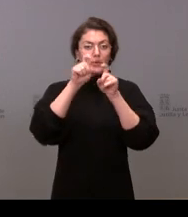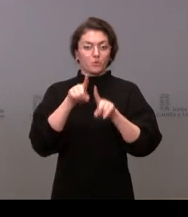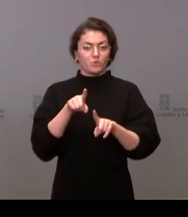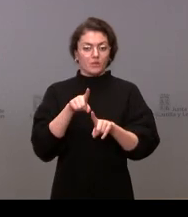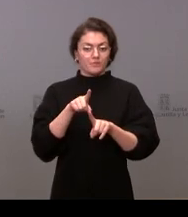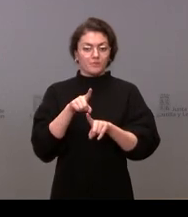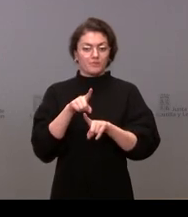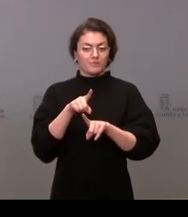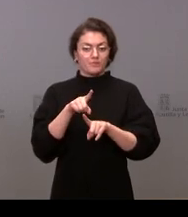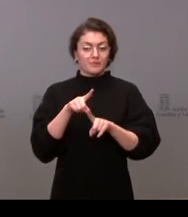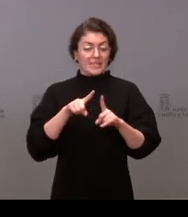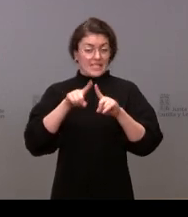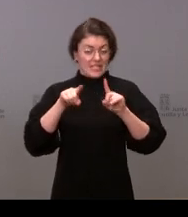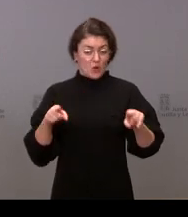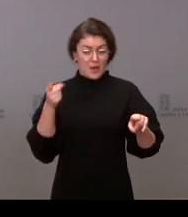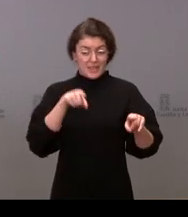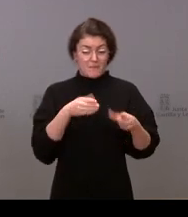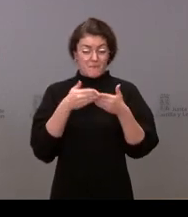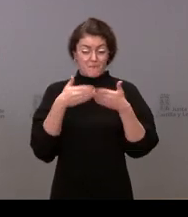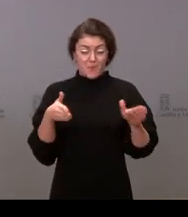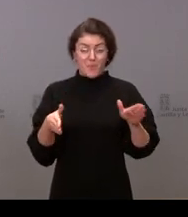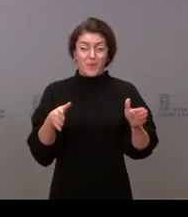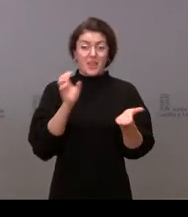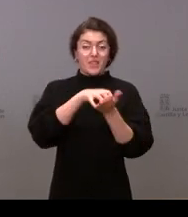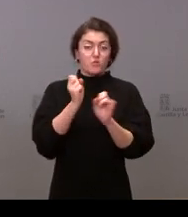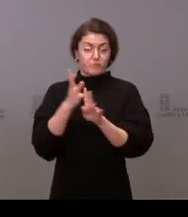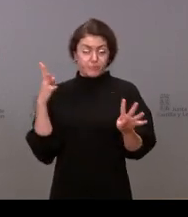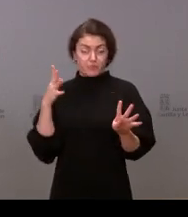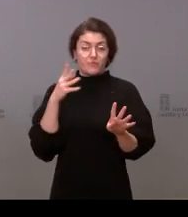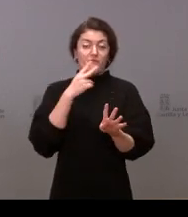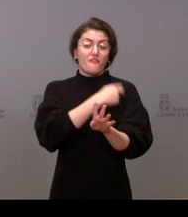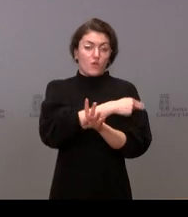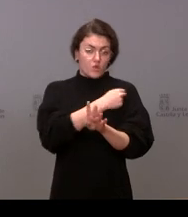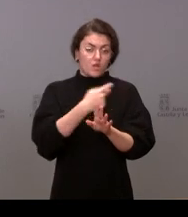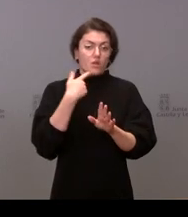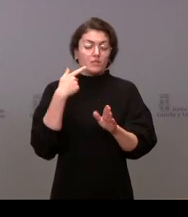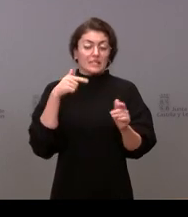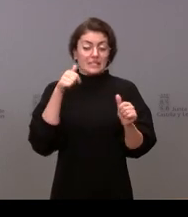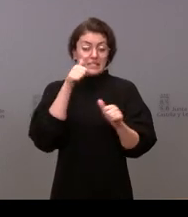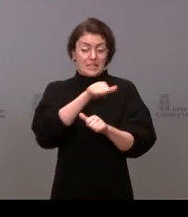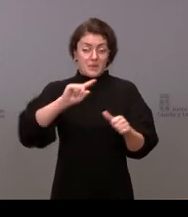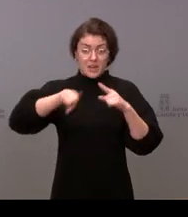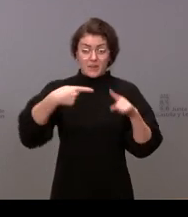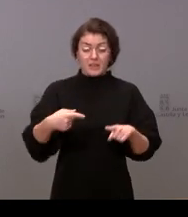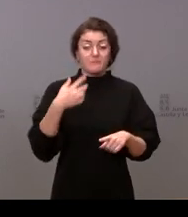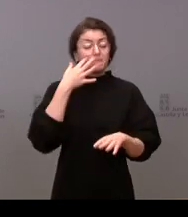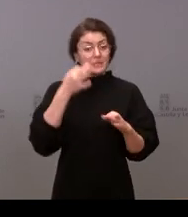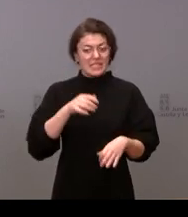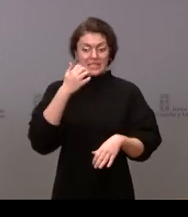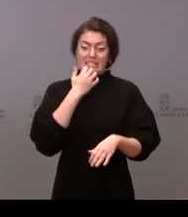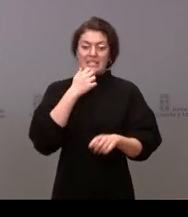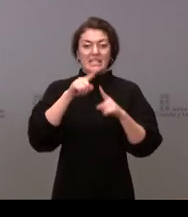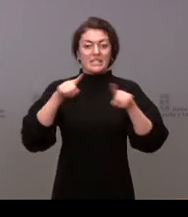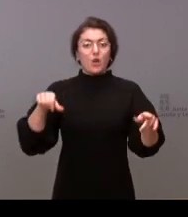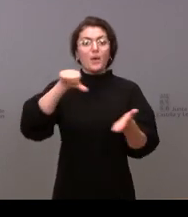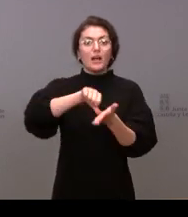Segovia también se van a reabrir los centros de vacunación masiva la semana que viene confirmar si en Segovia capital se